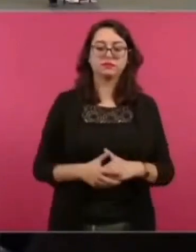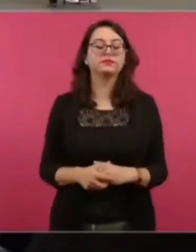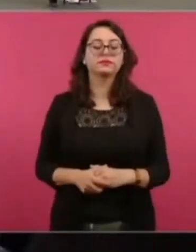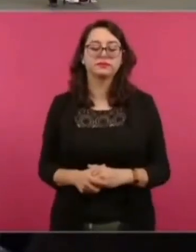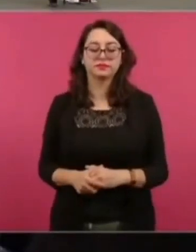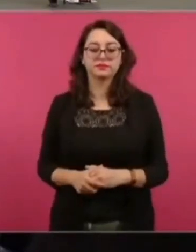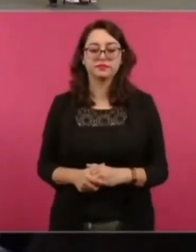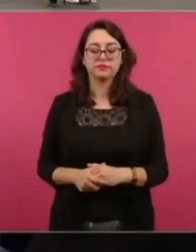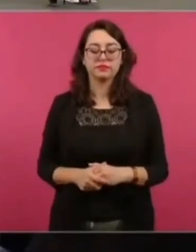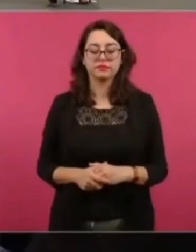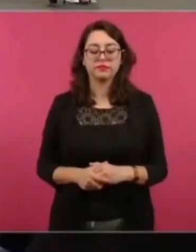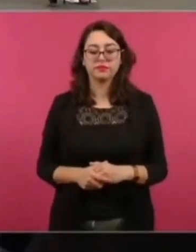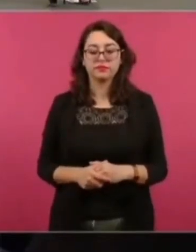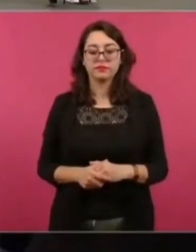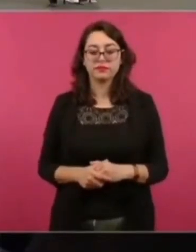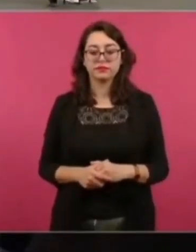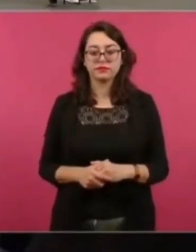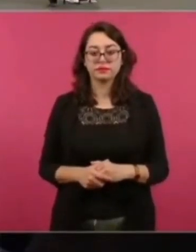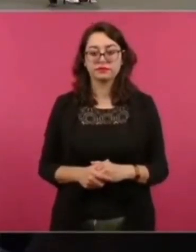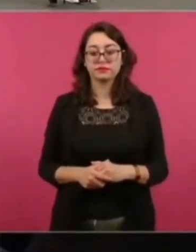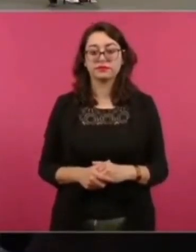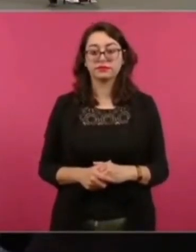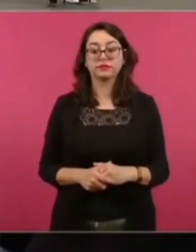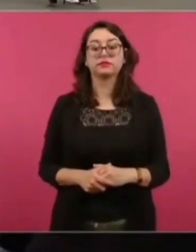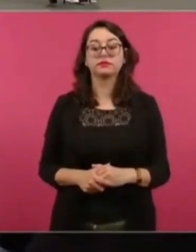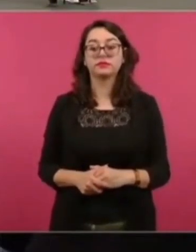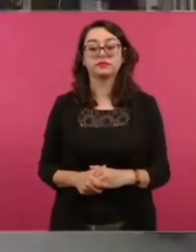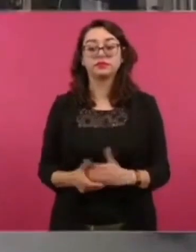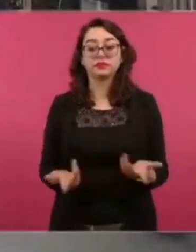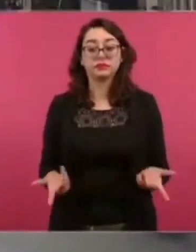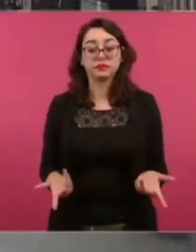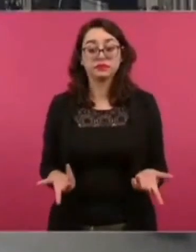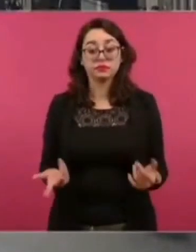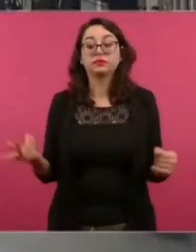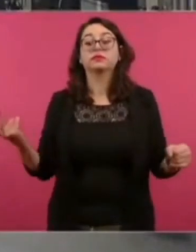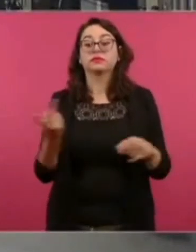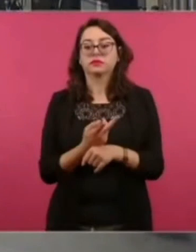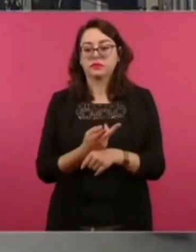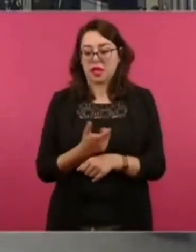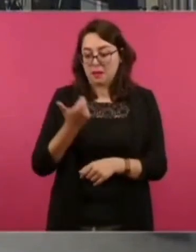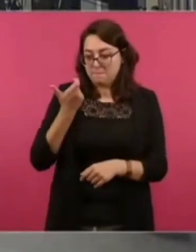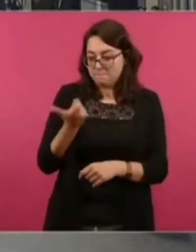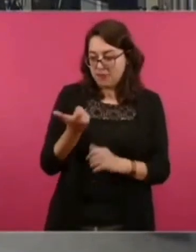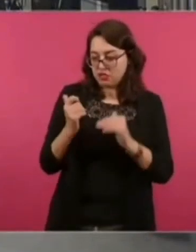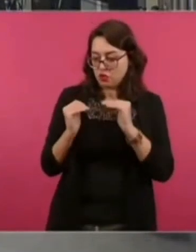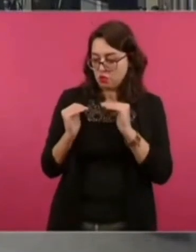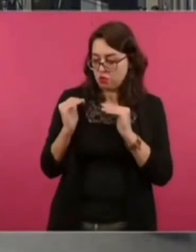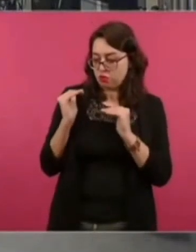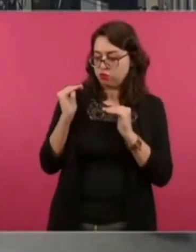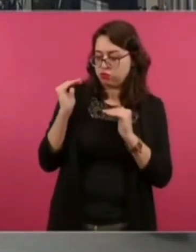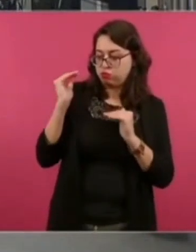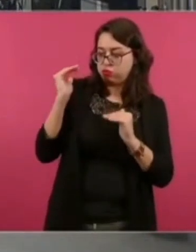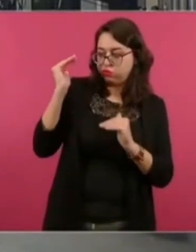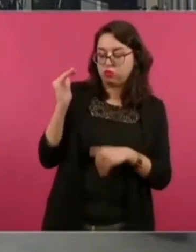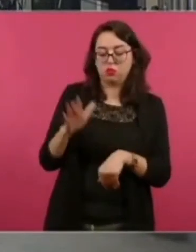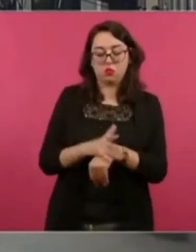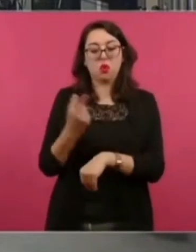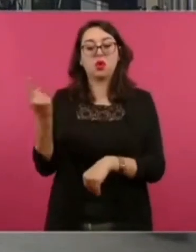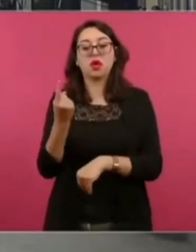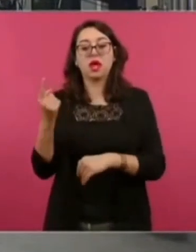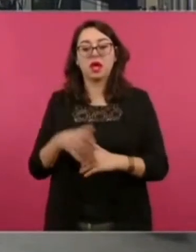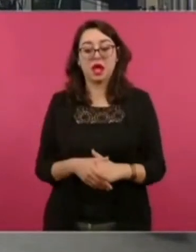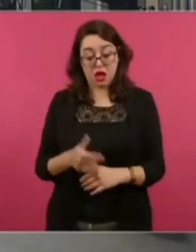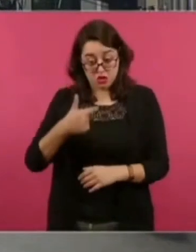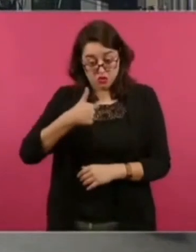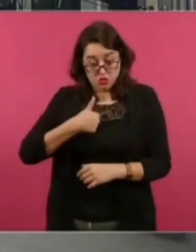No es por la política interna, son por factores externos, dicen